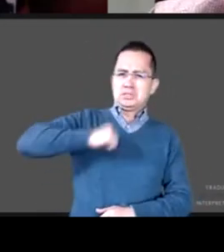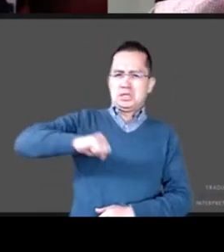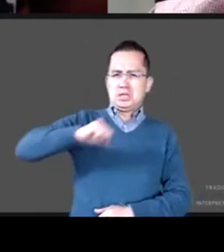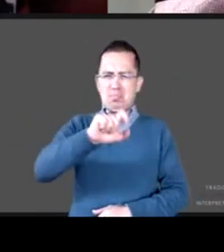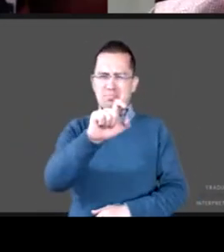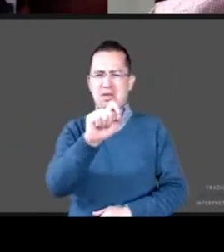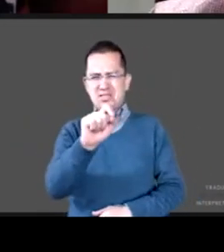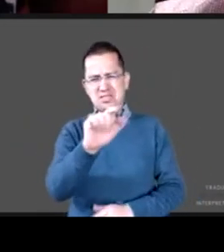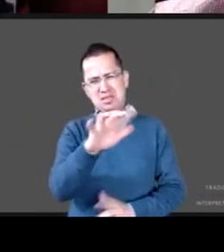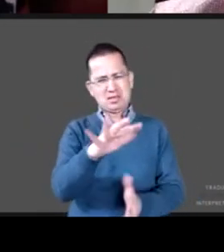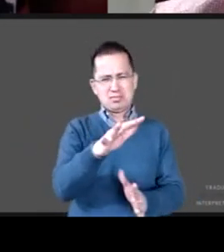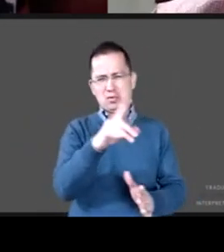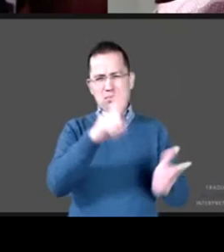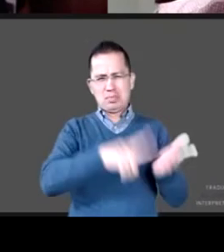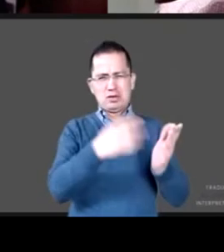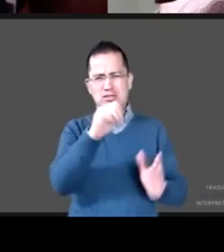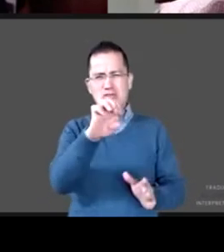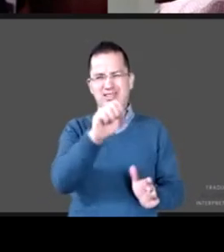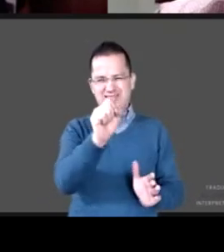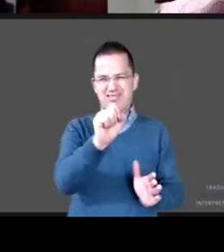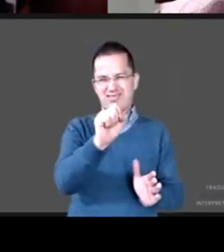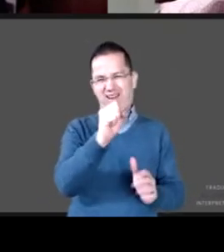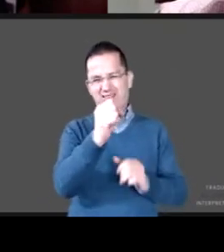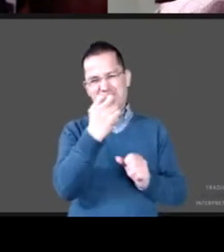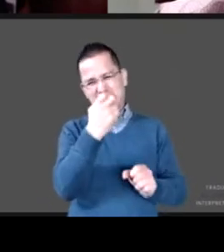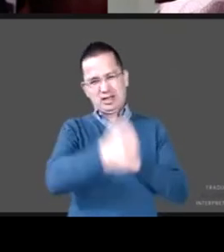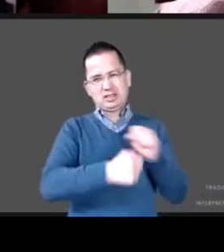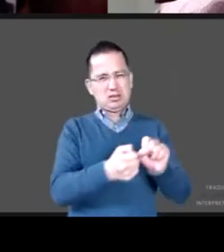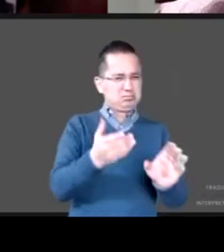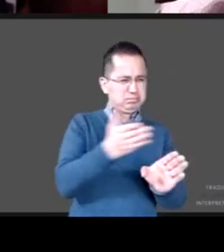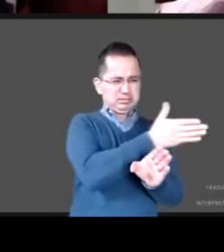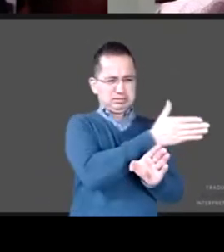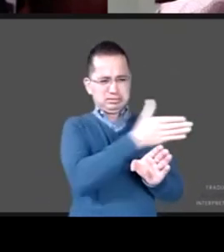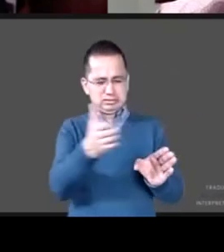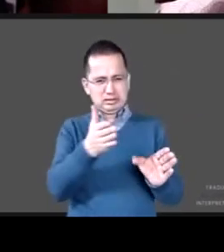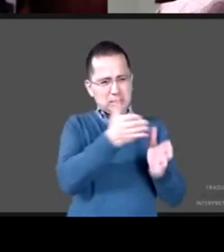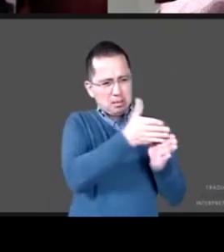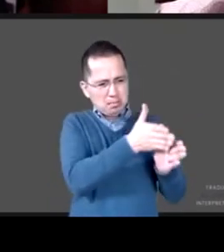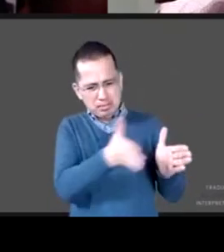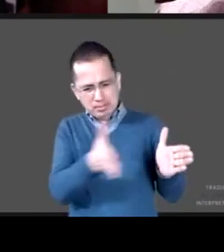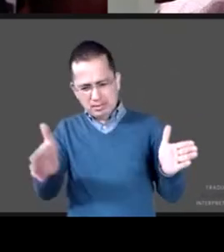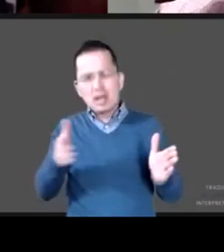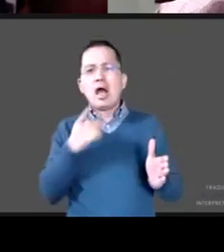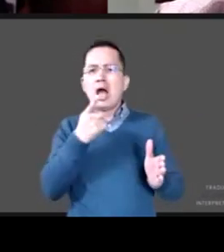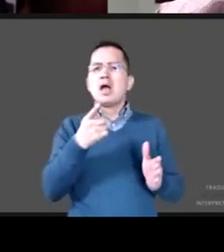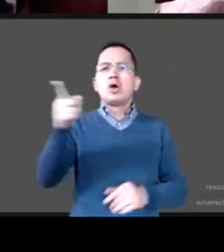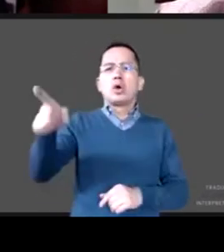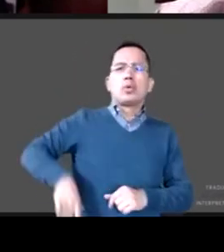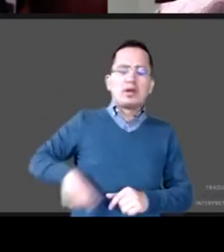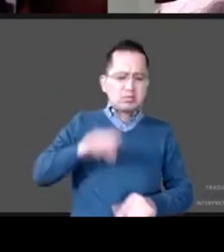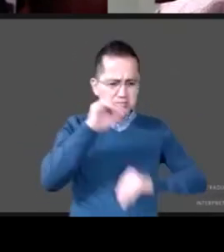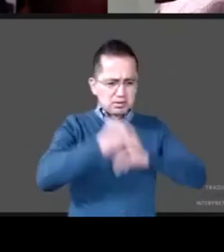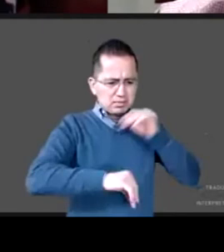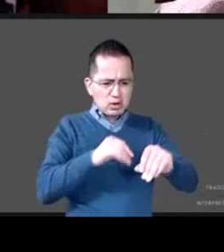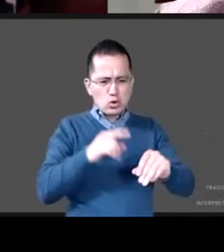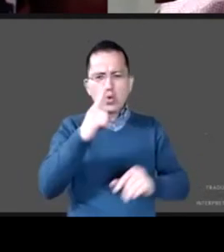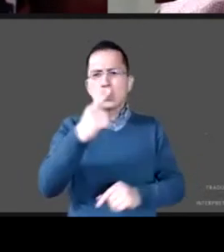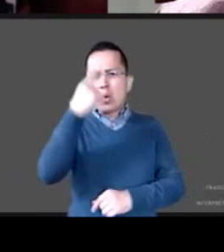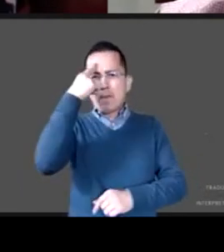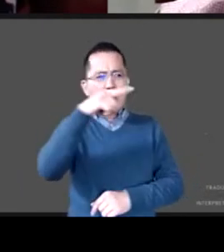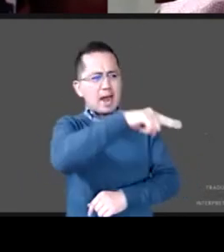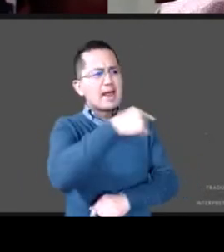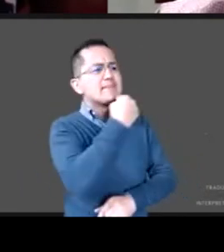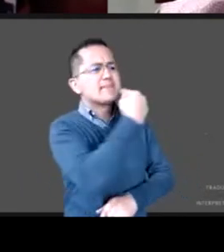otras expresiones el construir un instrumento que protegiera la infancia o que asistiera a la